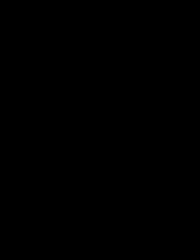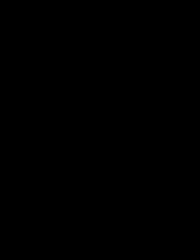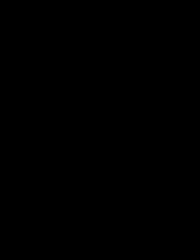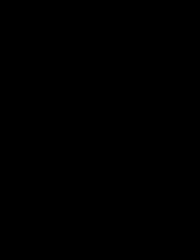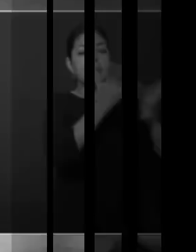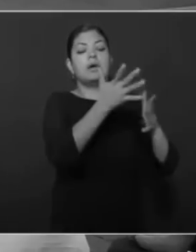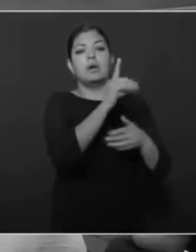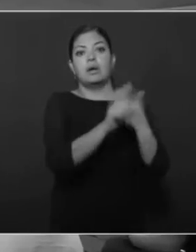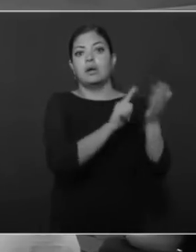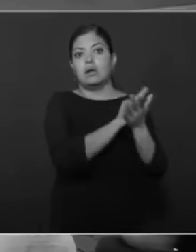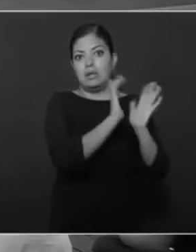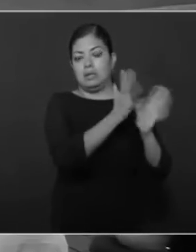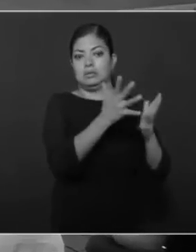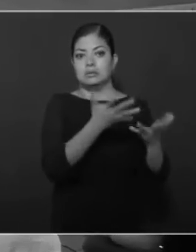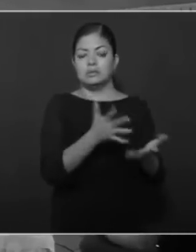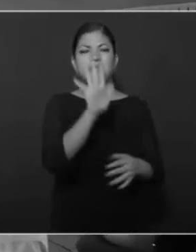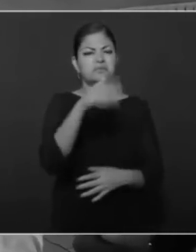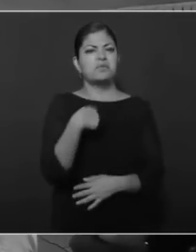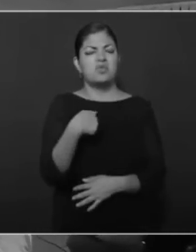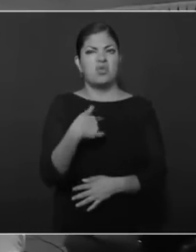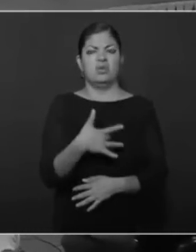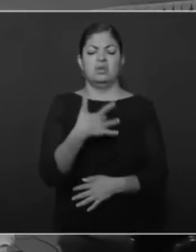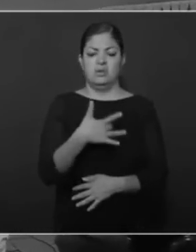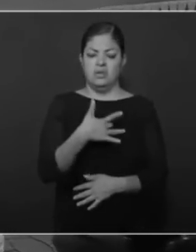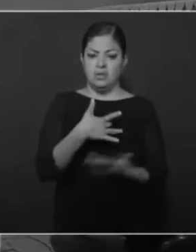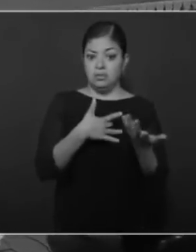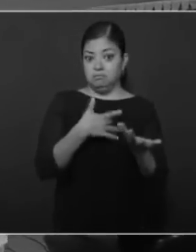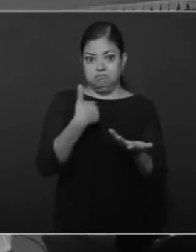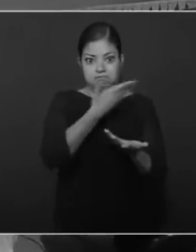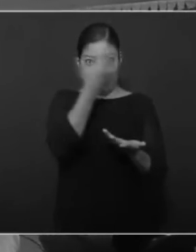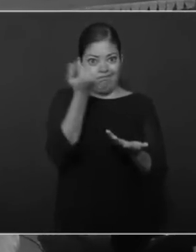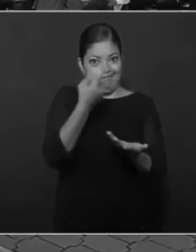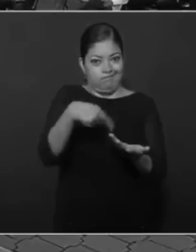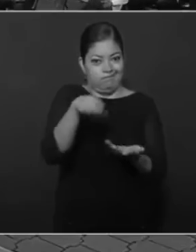Y lo que me llama mucho la atención, no sé a ustedes,